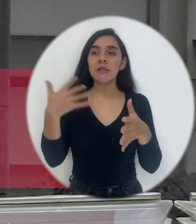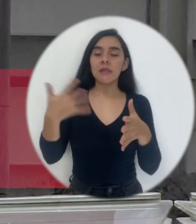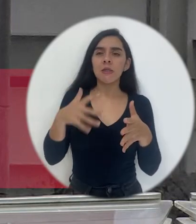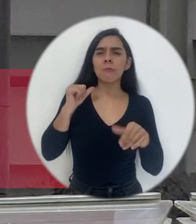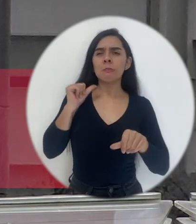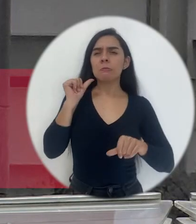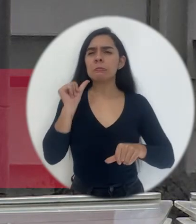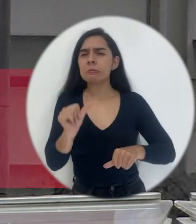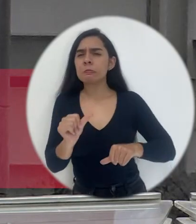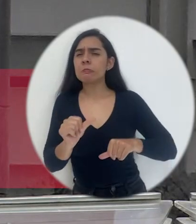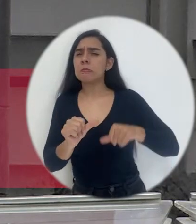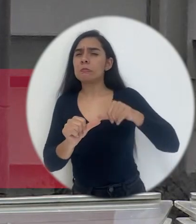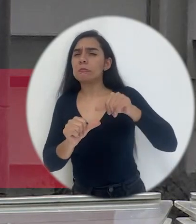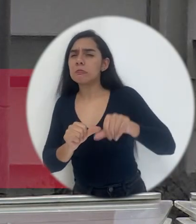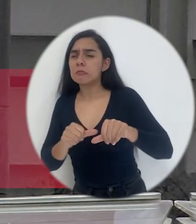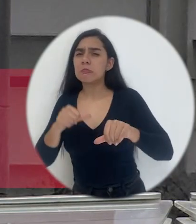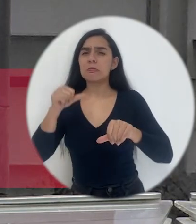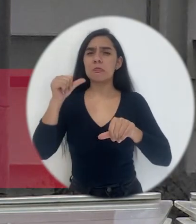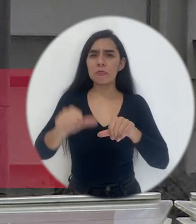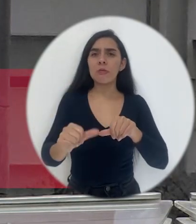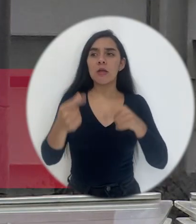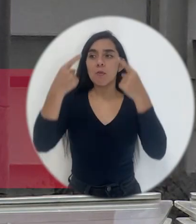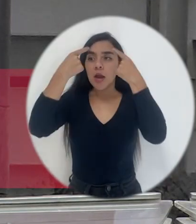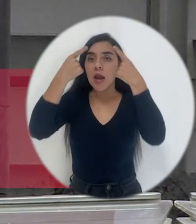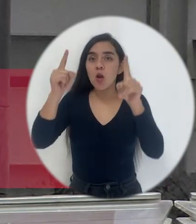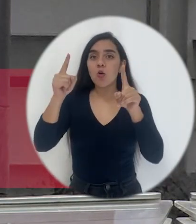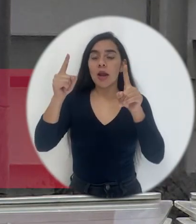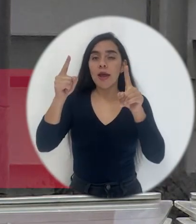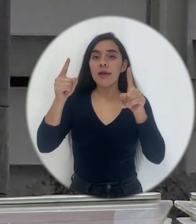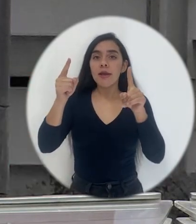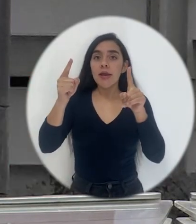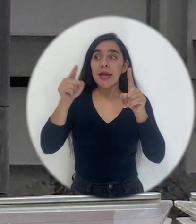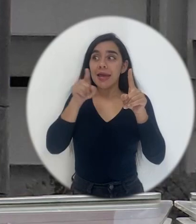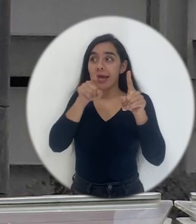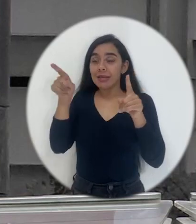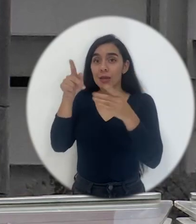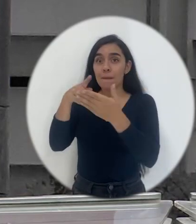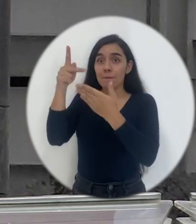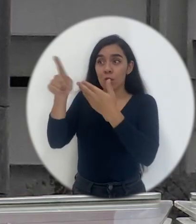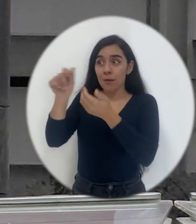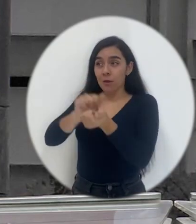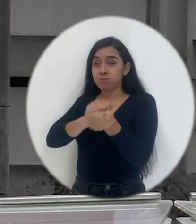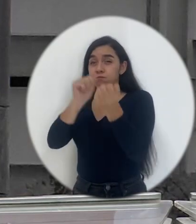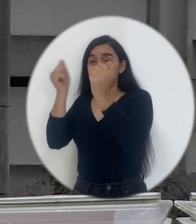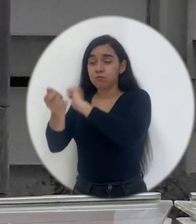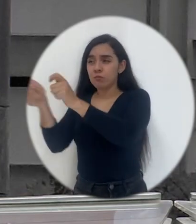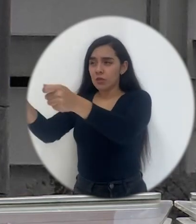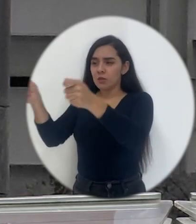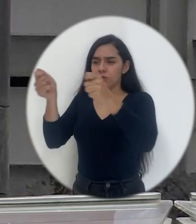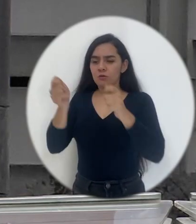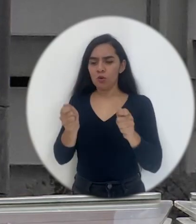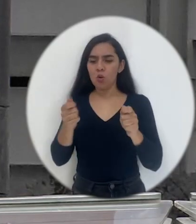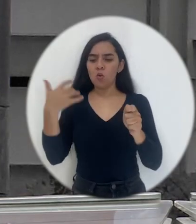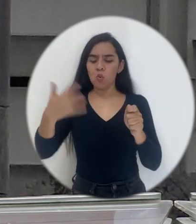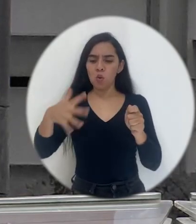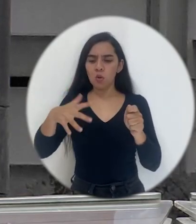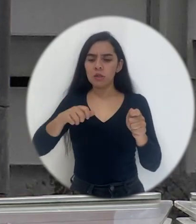tenido que sacar su mejor versión para poder llevar a las aulas, materializar, ¿verdad? Esa reforma